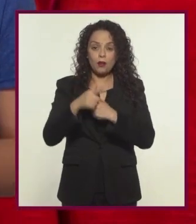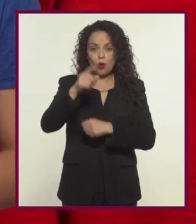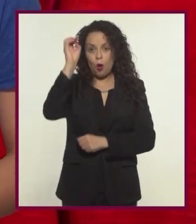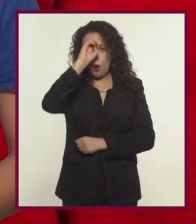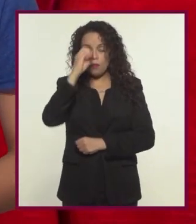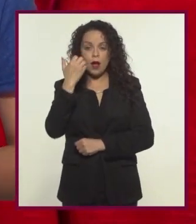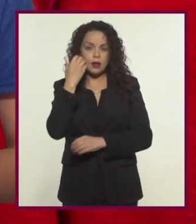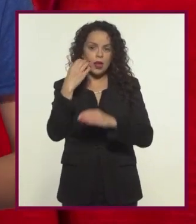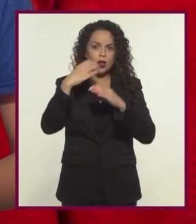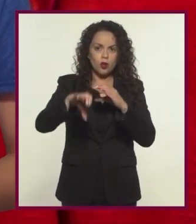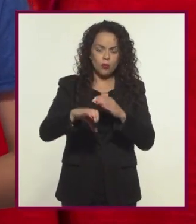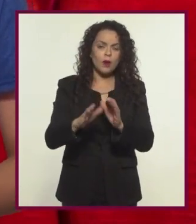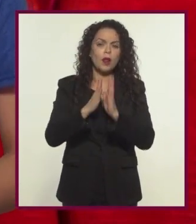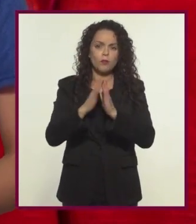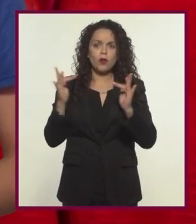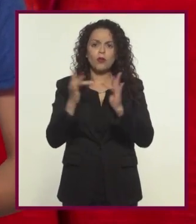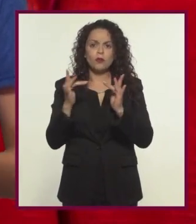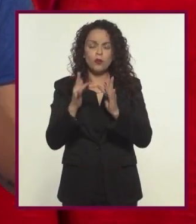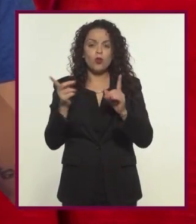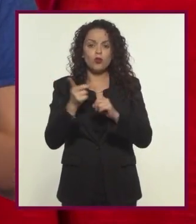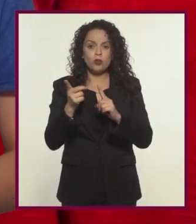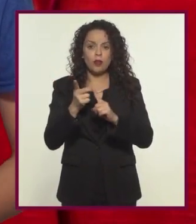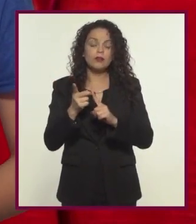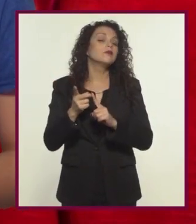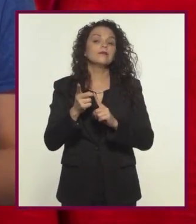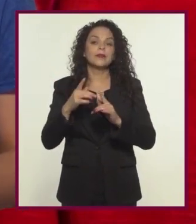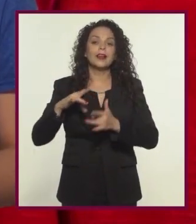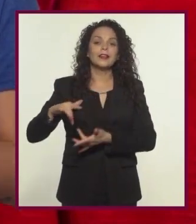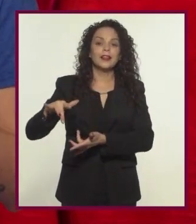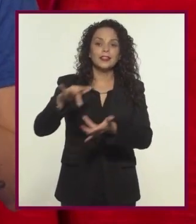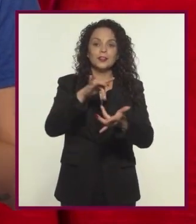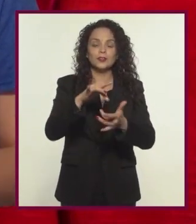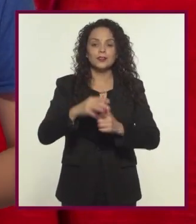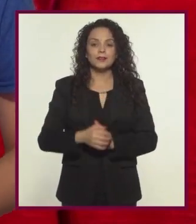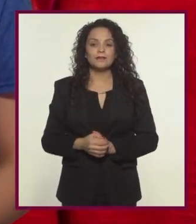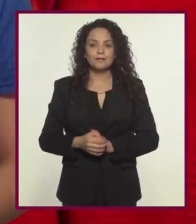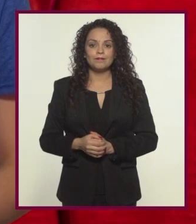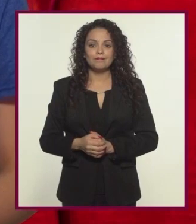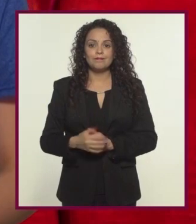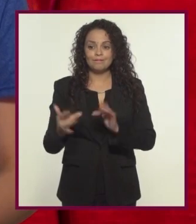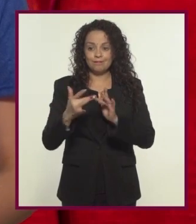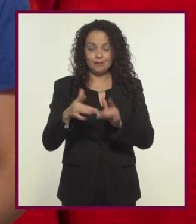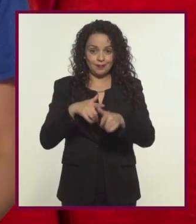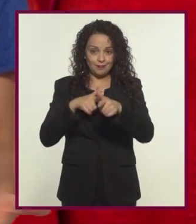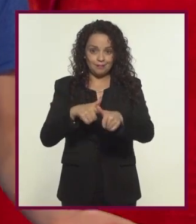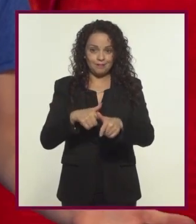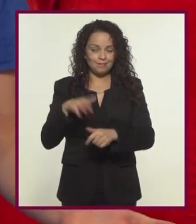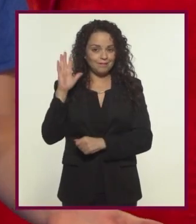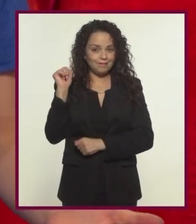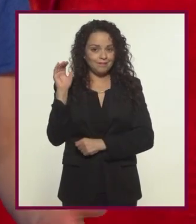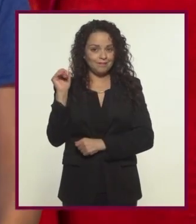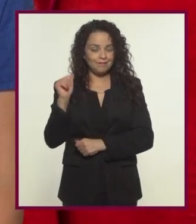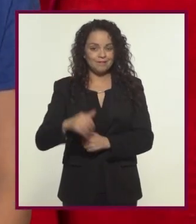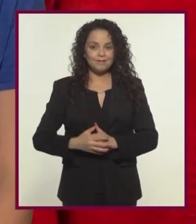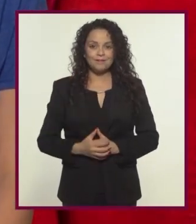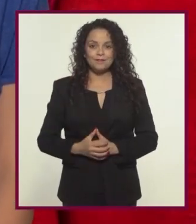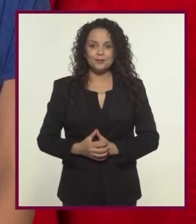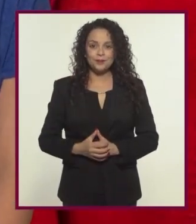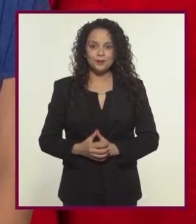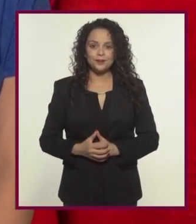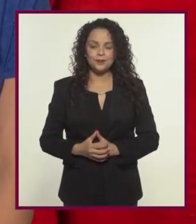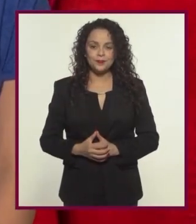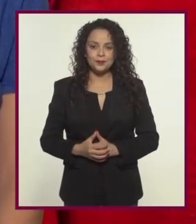Cualquier duda sugerencia o comentario no duden en contactarnos a través de nuestras redes sociales Estamos en contacto